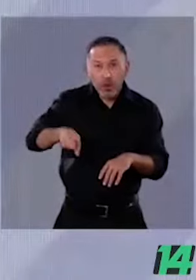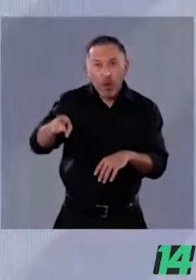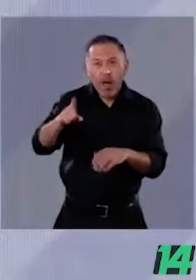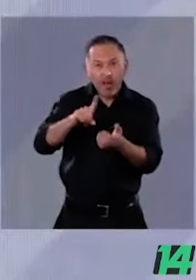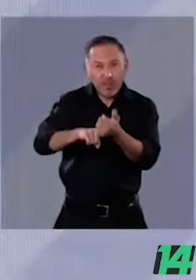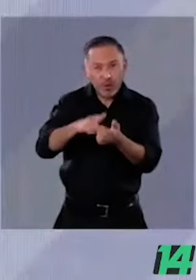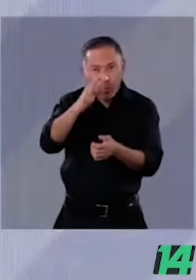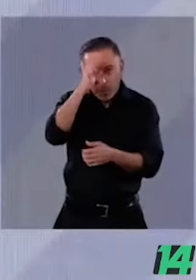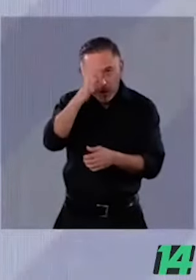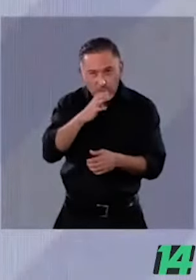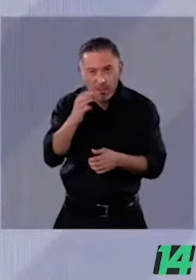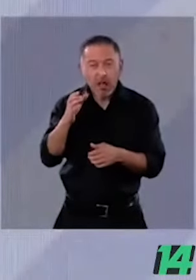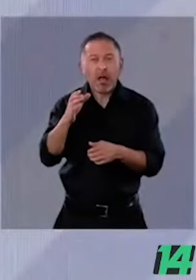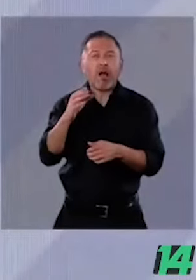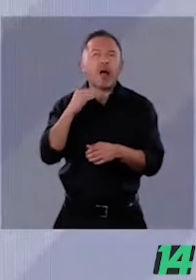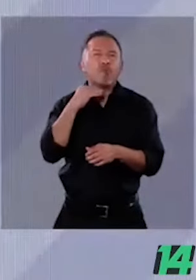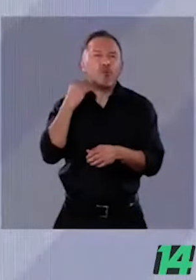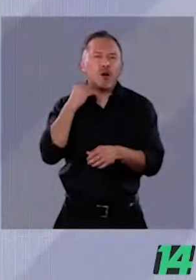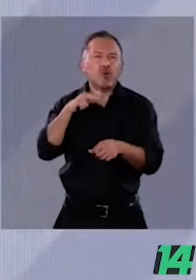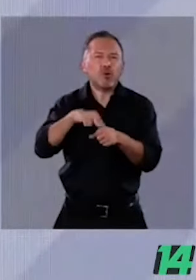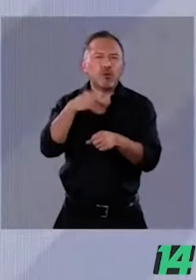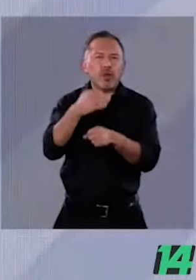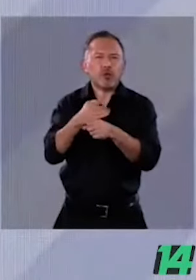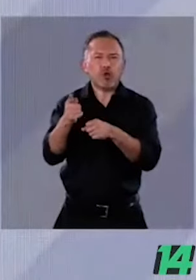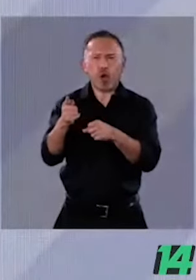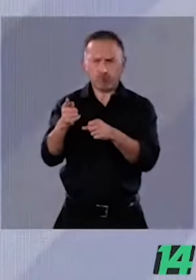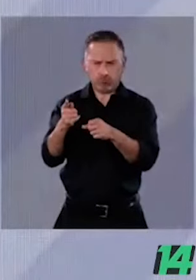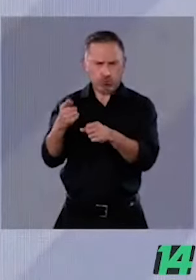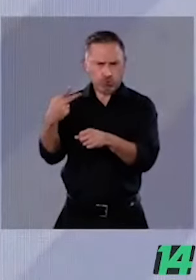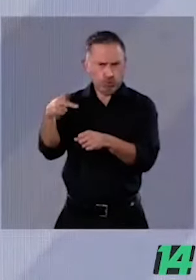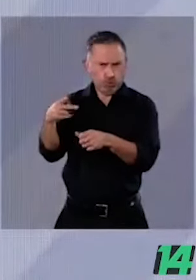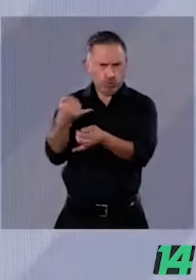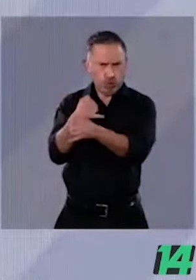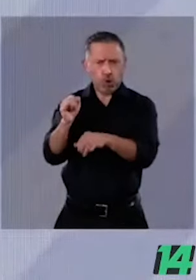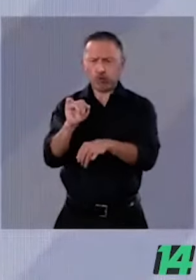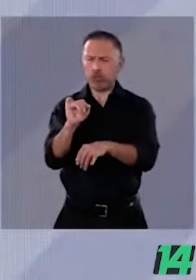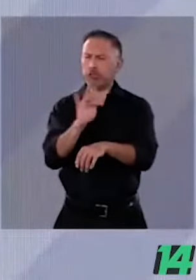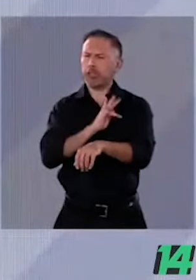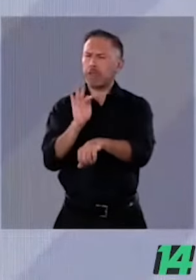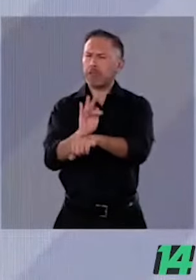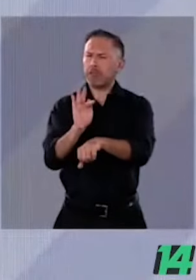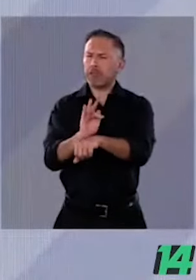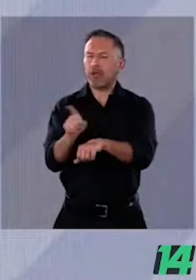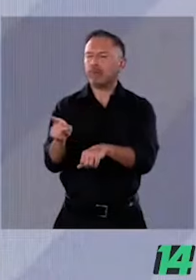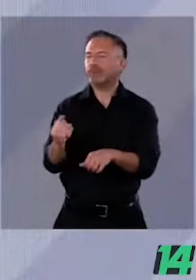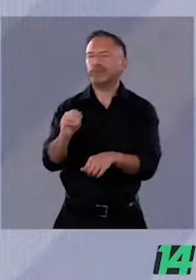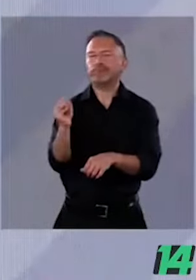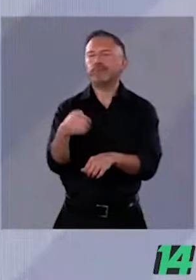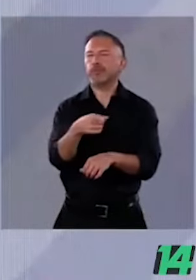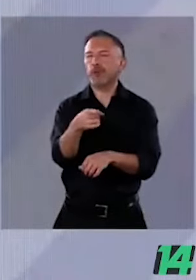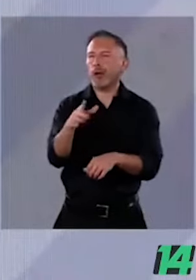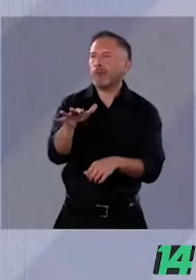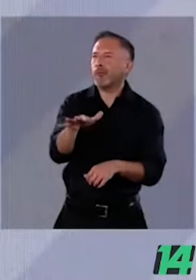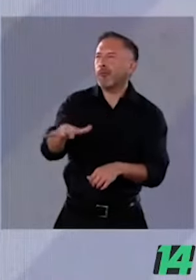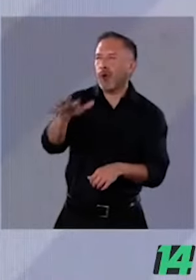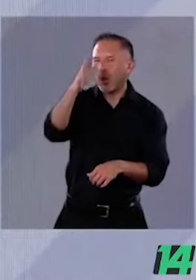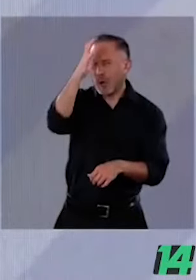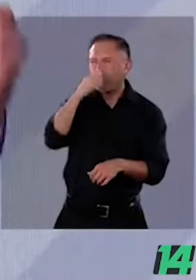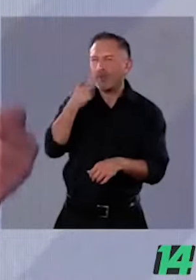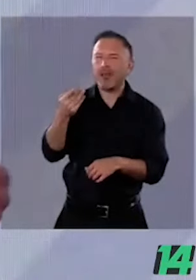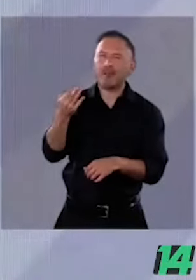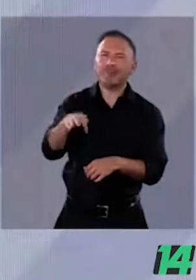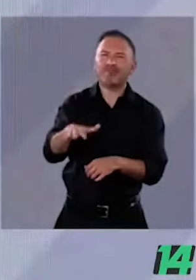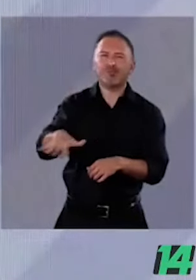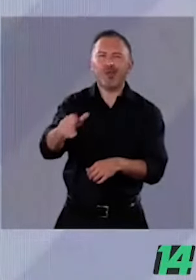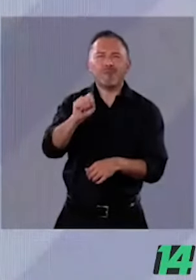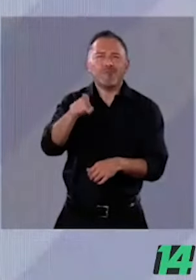órganos autónomos que dicen defender y respetar, y faltándole al respeto a la voluntad democrática del pueblo de Coahuila. Eso lo hacen en todo el país,